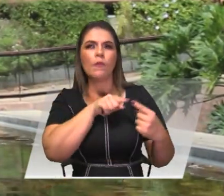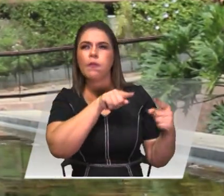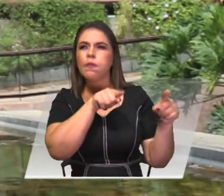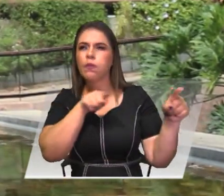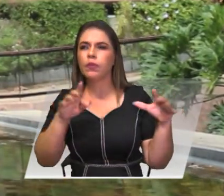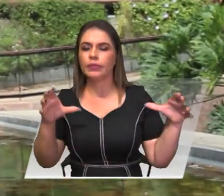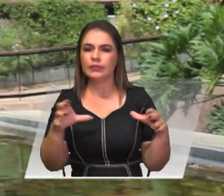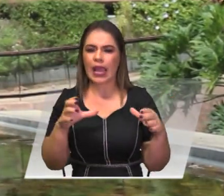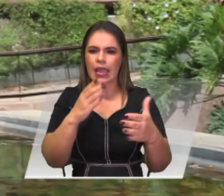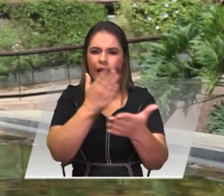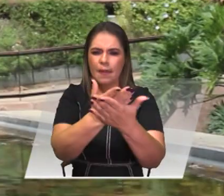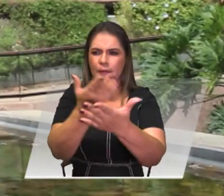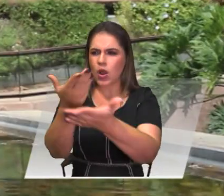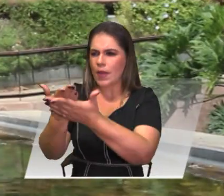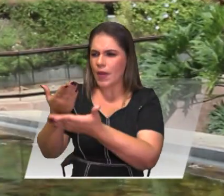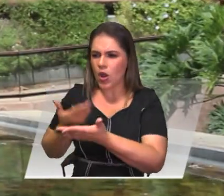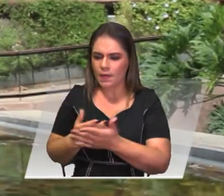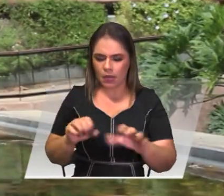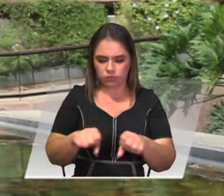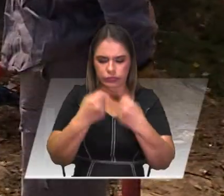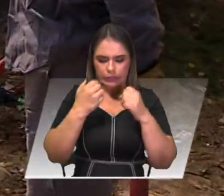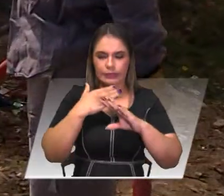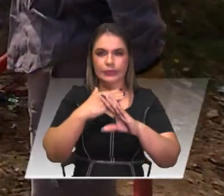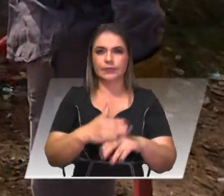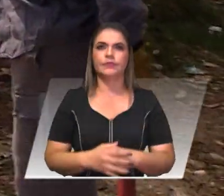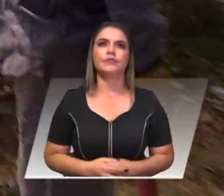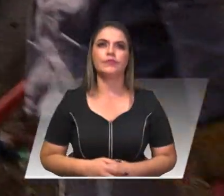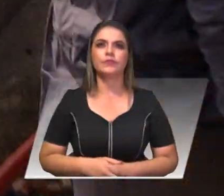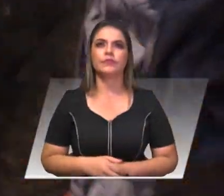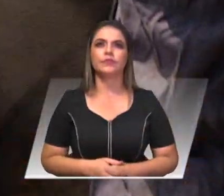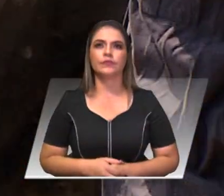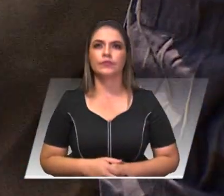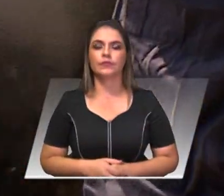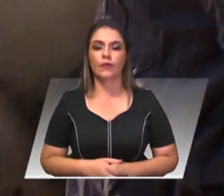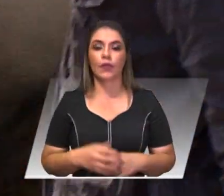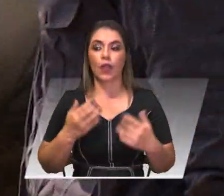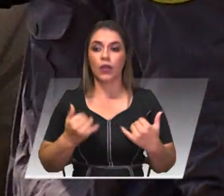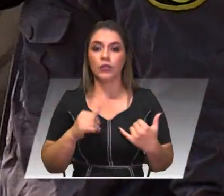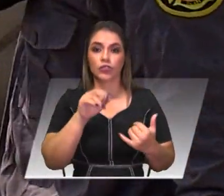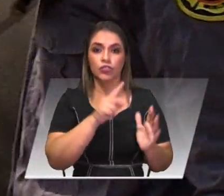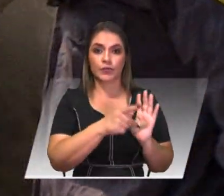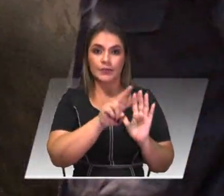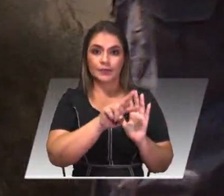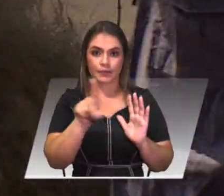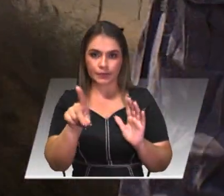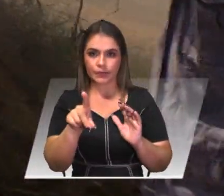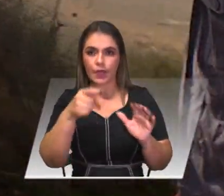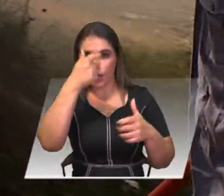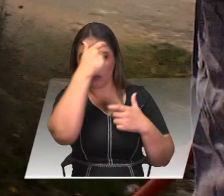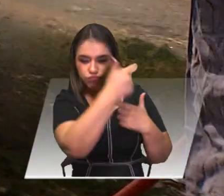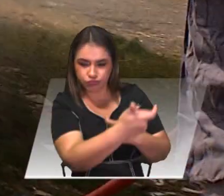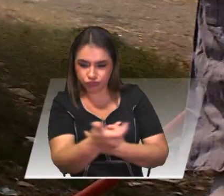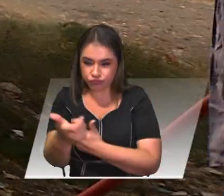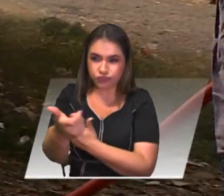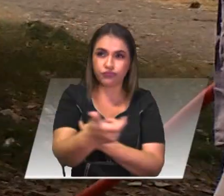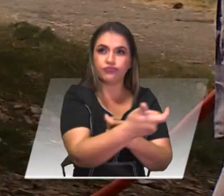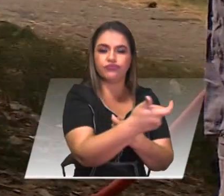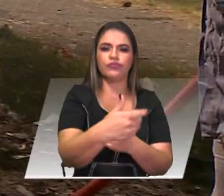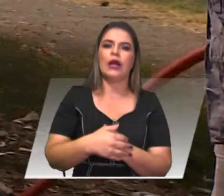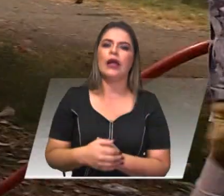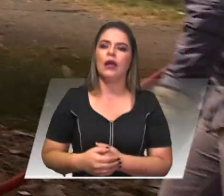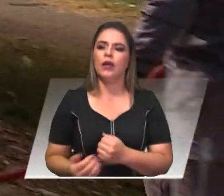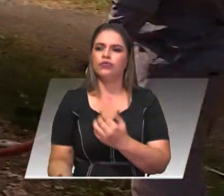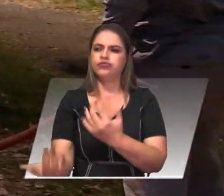generar quemas en nuestros ecosistemas estratégicos. En lo corrido del 2021, el Cuerpo de Bomberos de Medellín ha atendido siete incendios